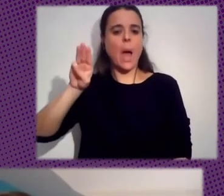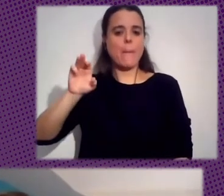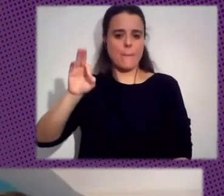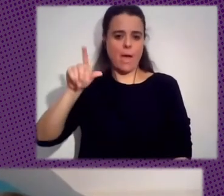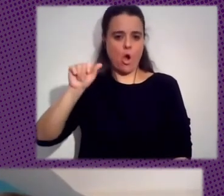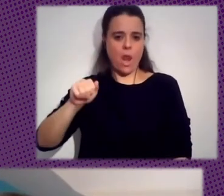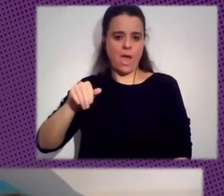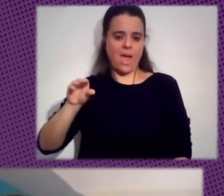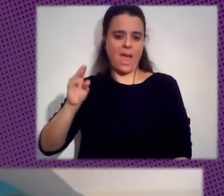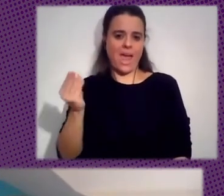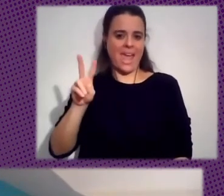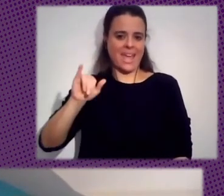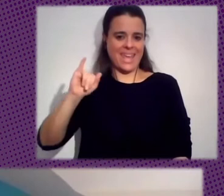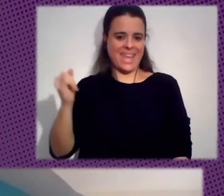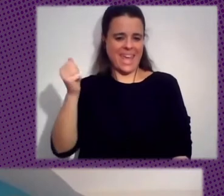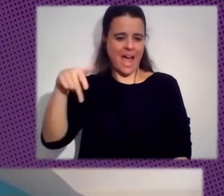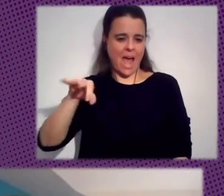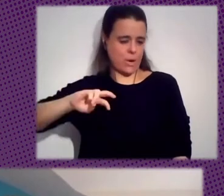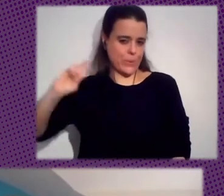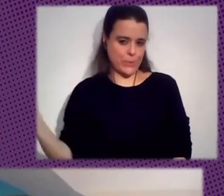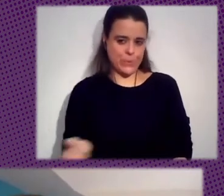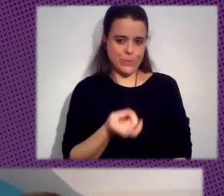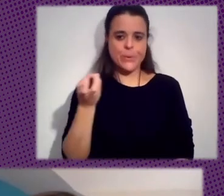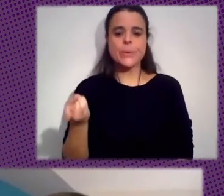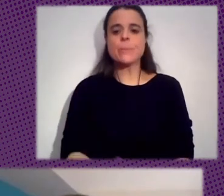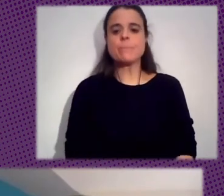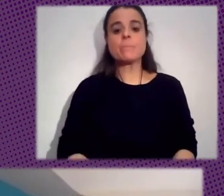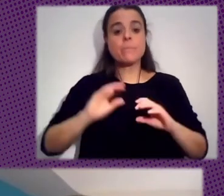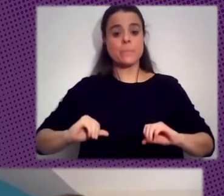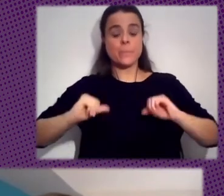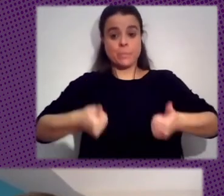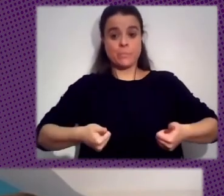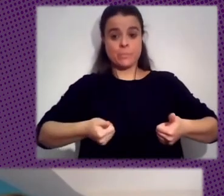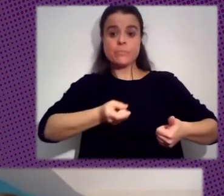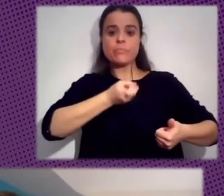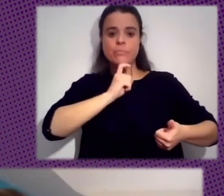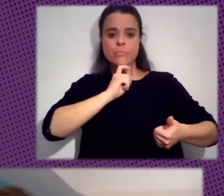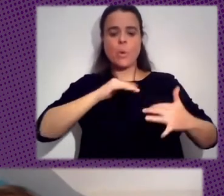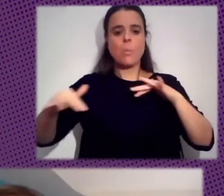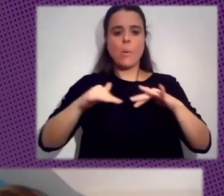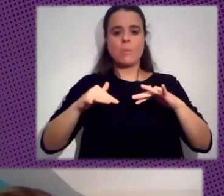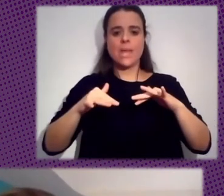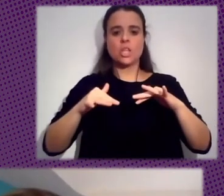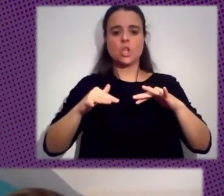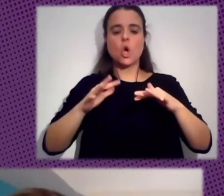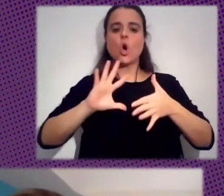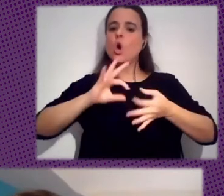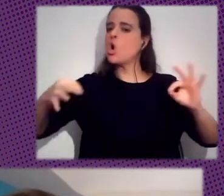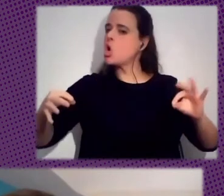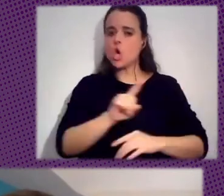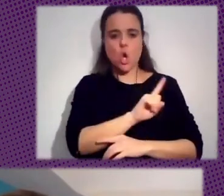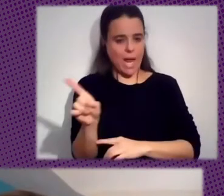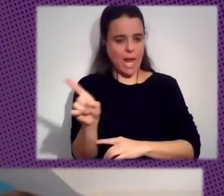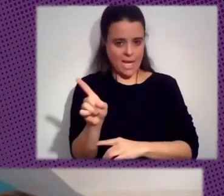Bueno Vamos a Empezar En El Principio Con El Movimiento No Alineado Porque Antes Del Movimiento